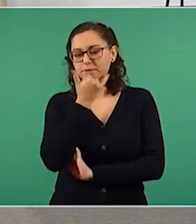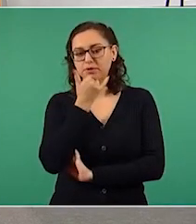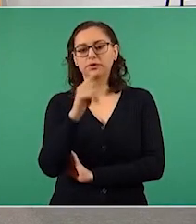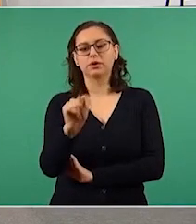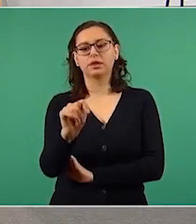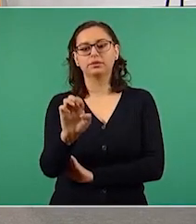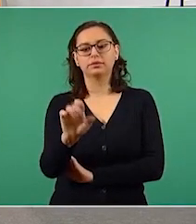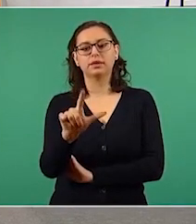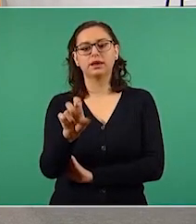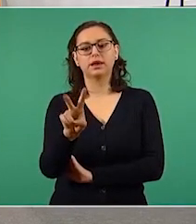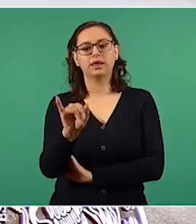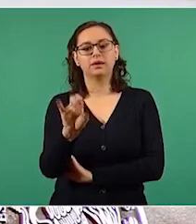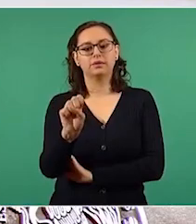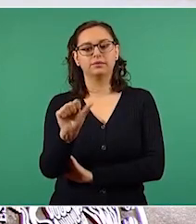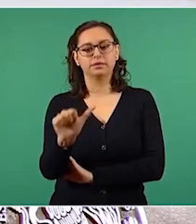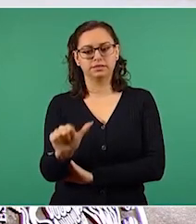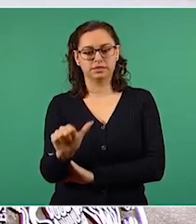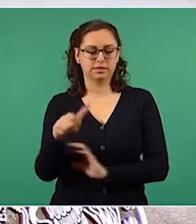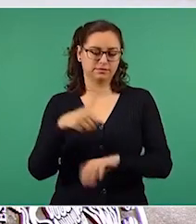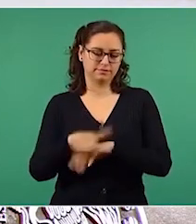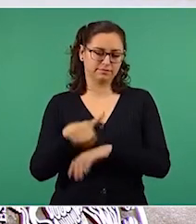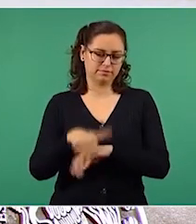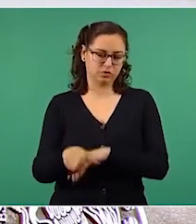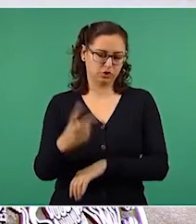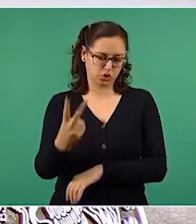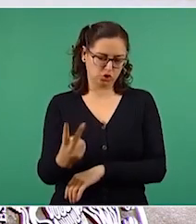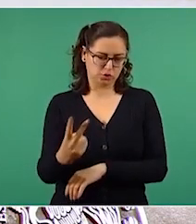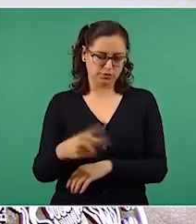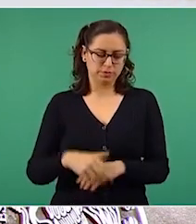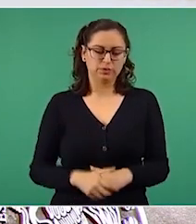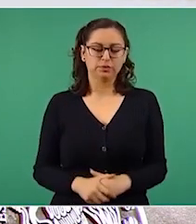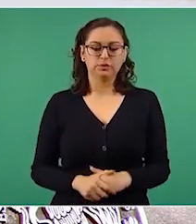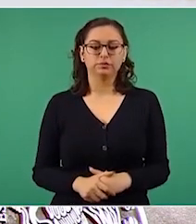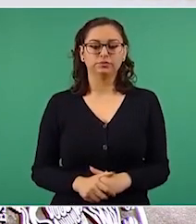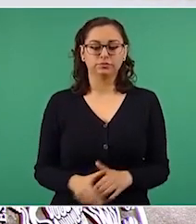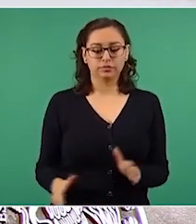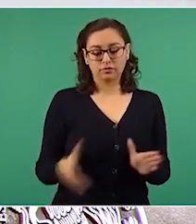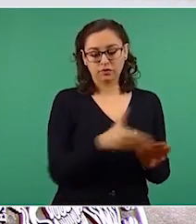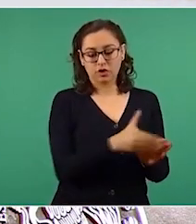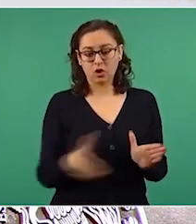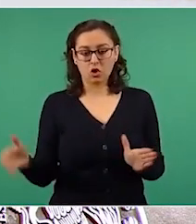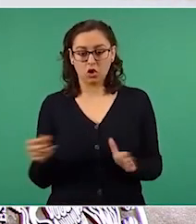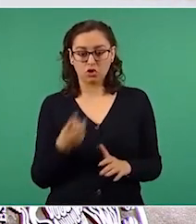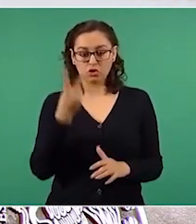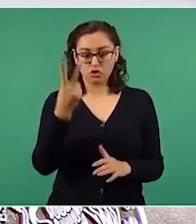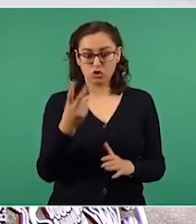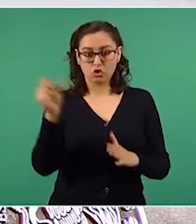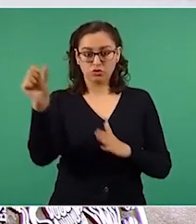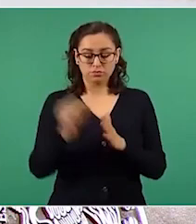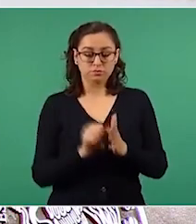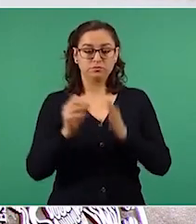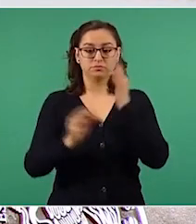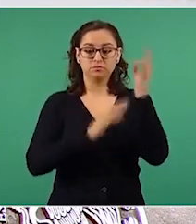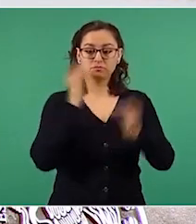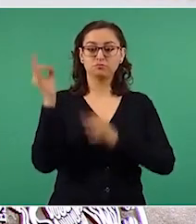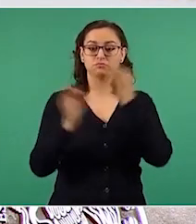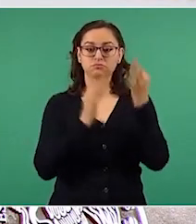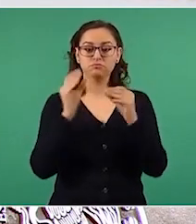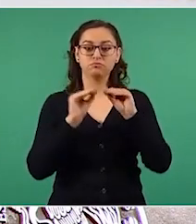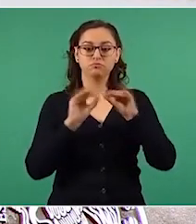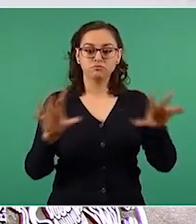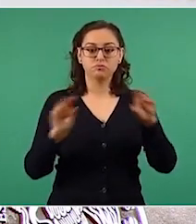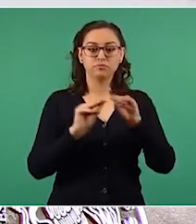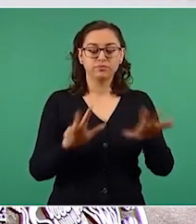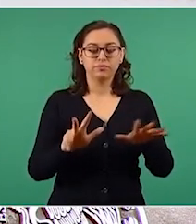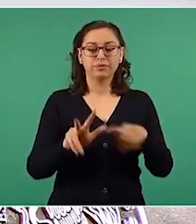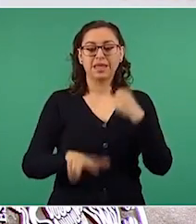Bueno, de acuerdo al INE, en dos meses de cobertura en sus noticieros, Televisa tuvo 13